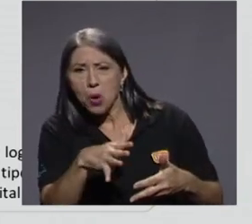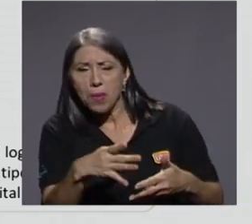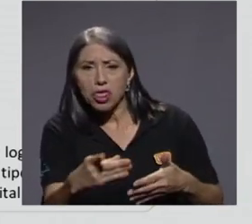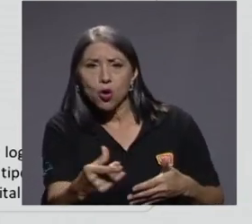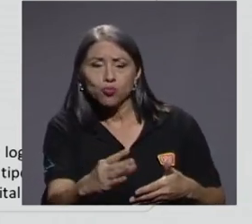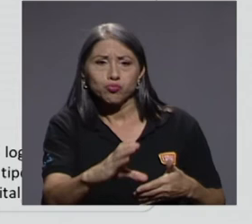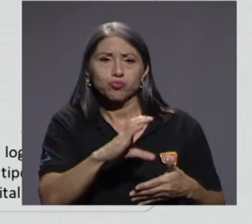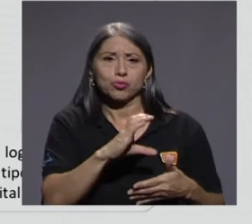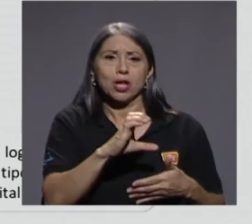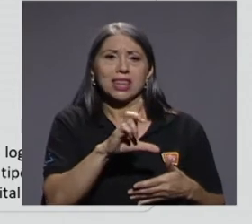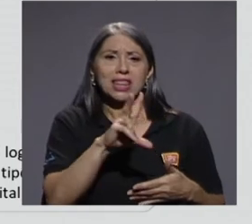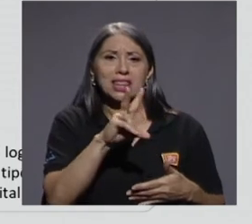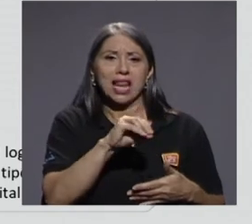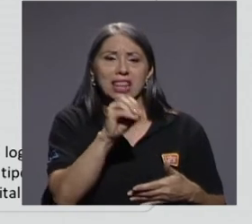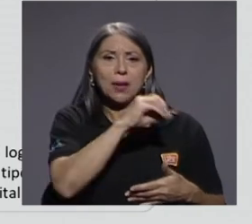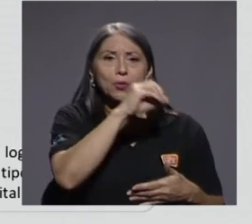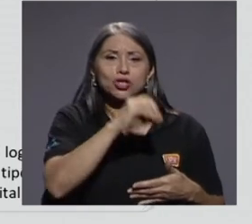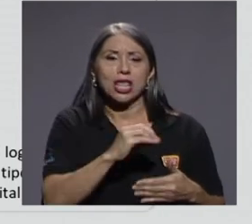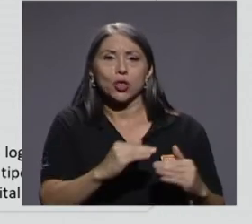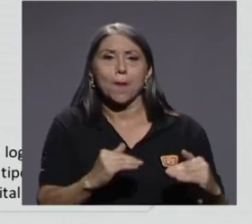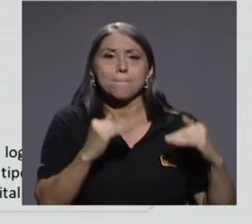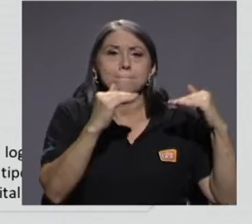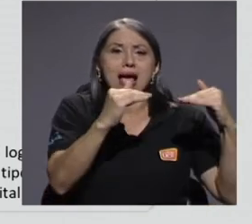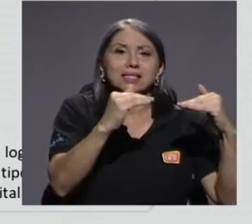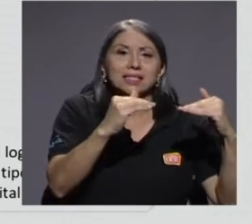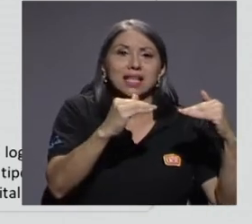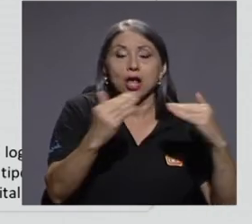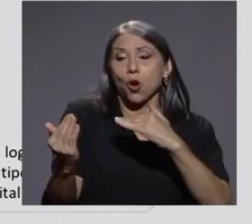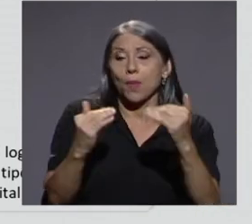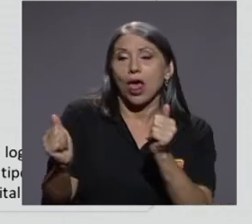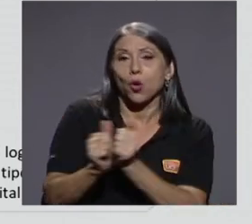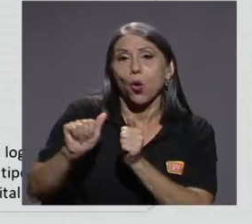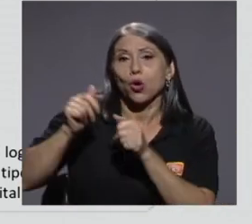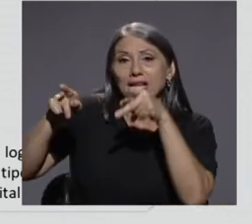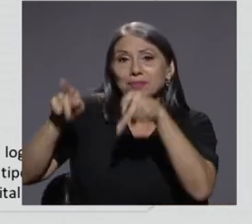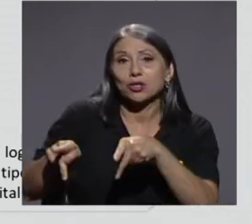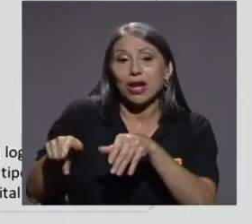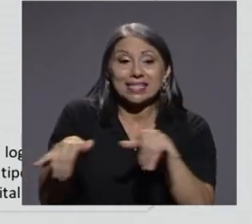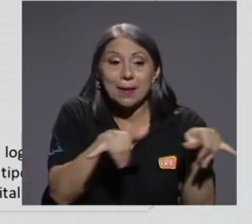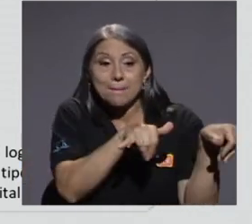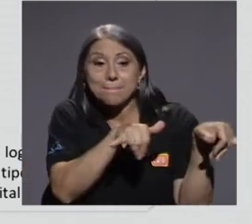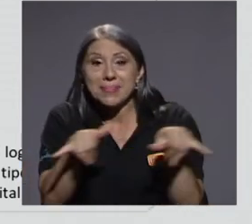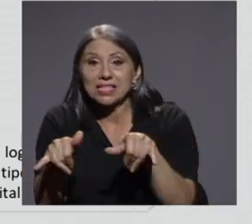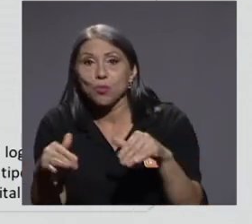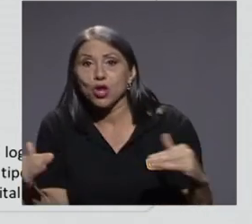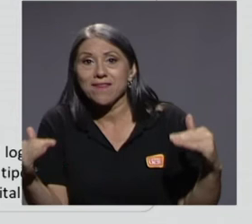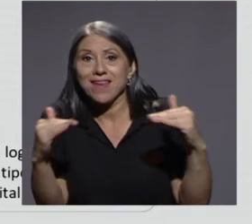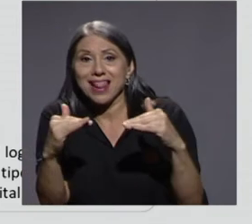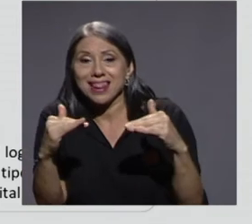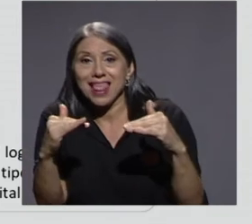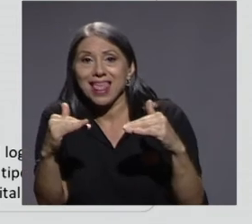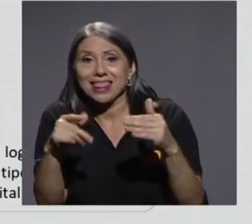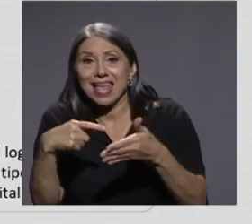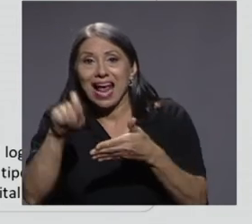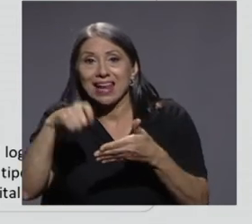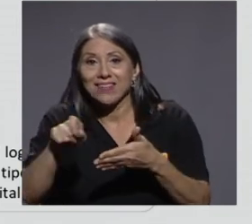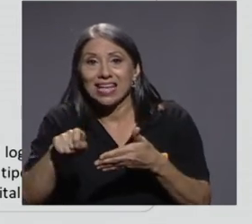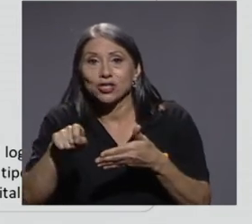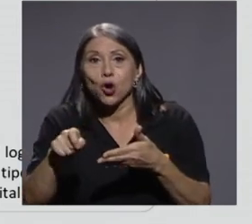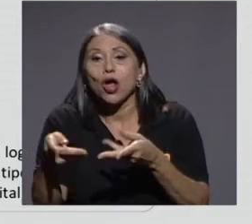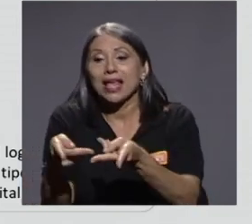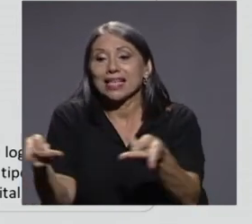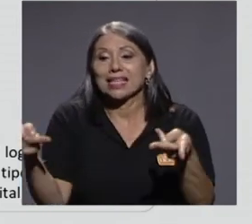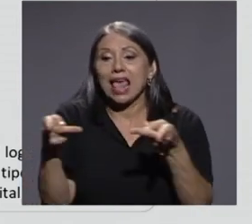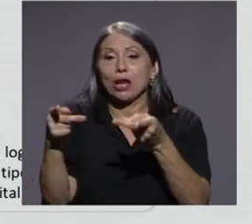% más que aquellas personas con su nivel de calificación que se quedaron en esos puestos más bajos, pero menos que las personas que sí